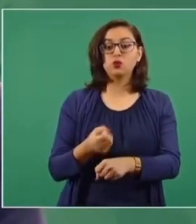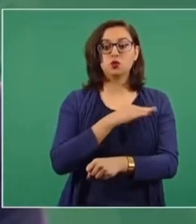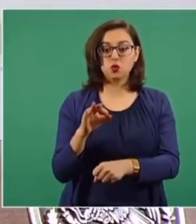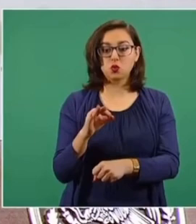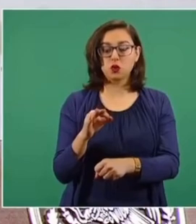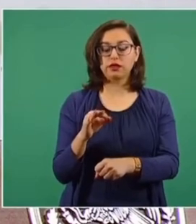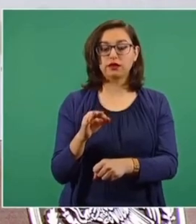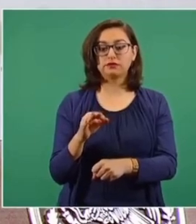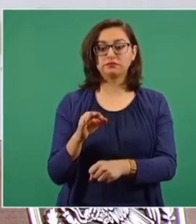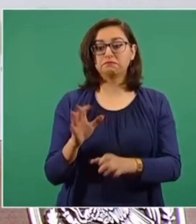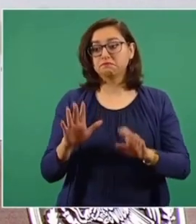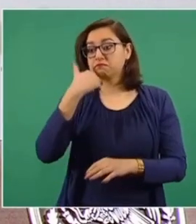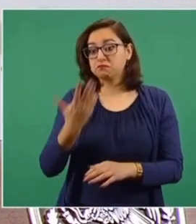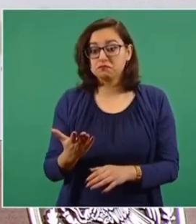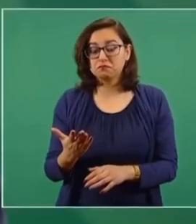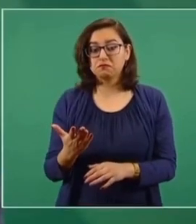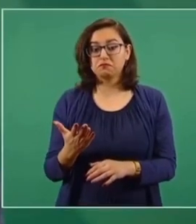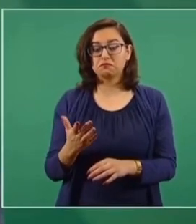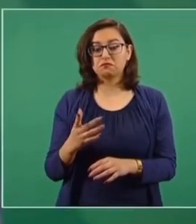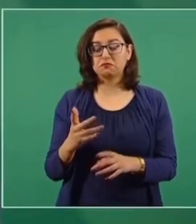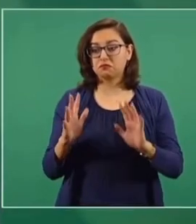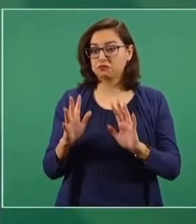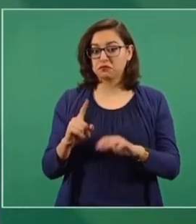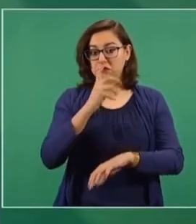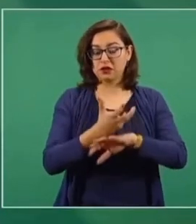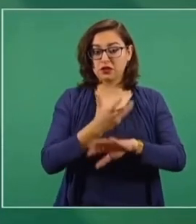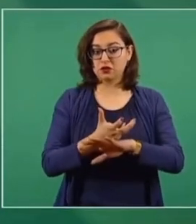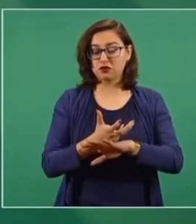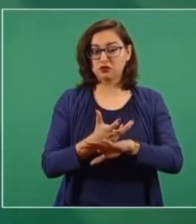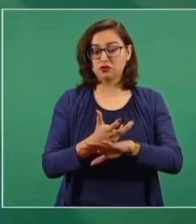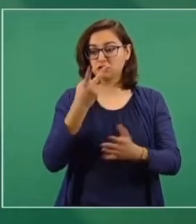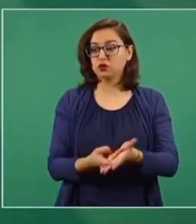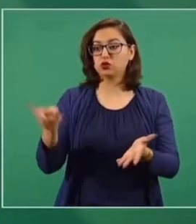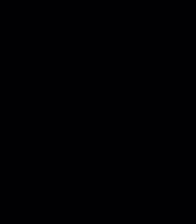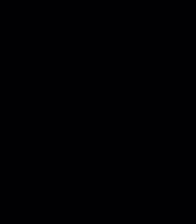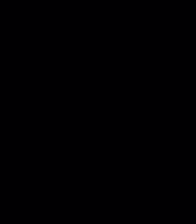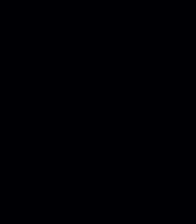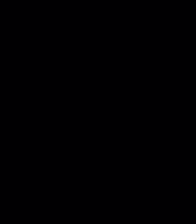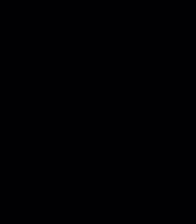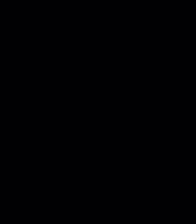puedan tener ya el derecho, si lo desean, a nacionalizarse como estadounidenses y a mantenerse la doble nacionalidad.